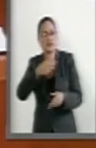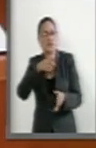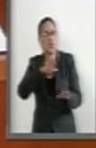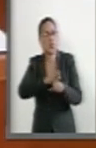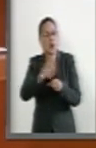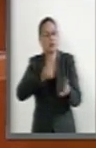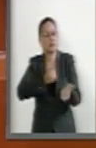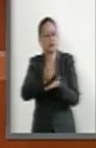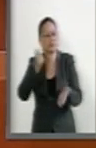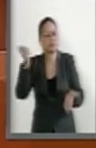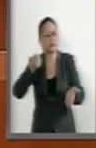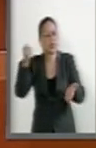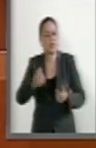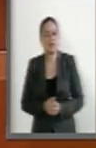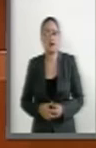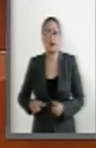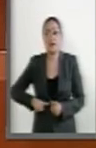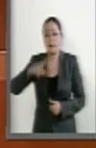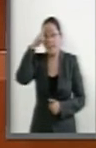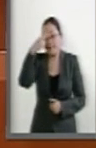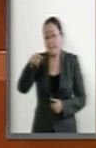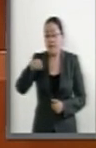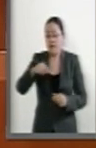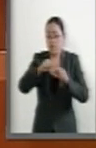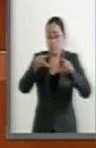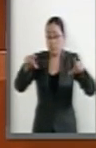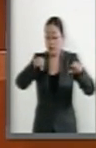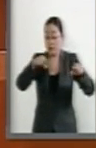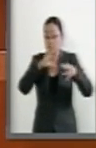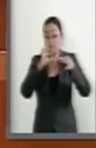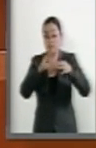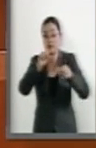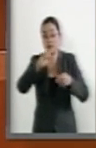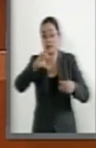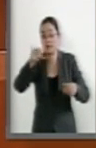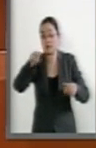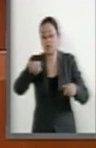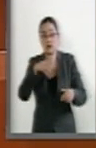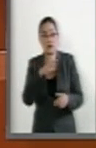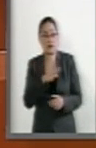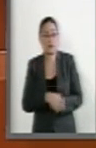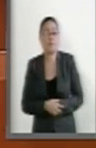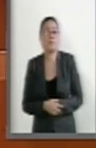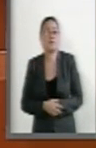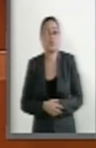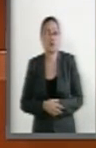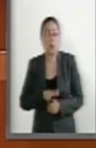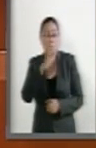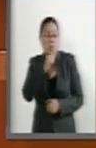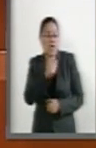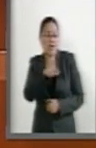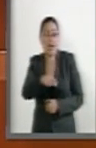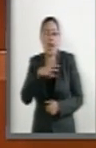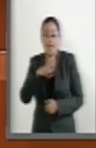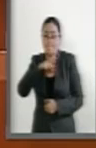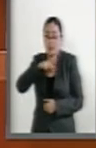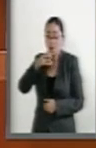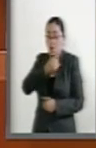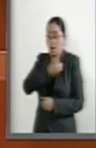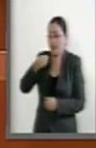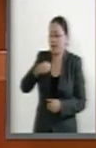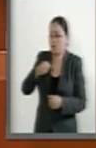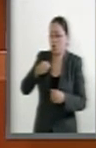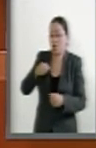El Estado mexicano, dice la Corte, no puede renunciar a su obligación de dar información